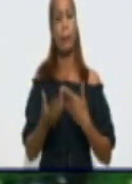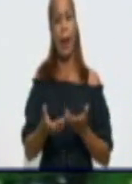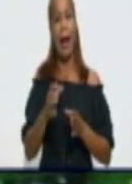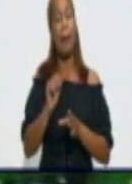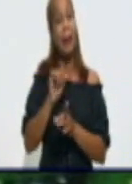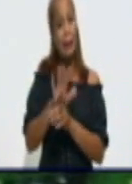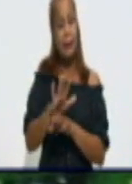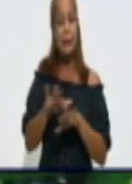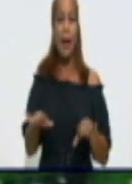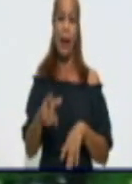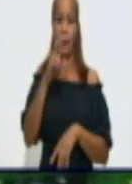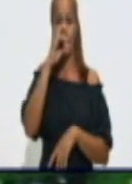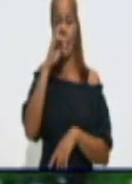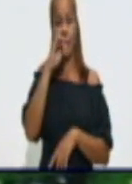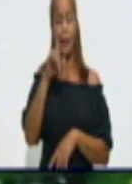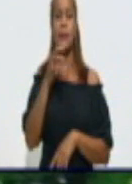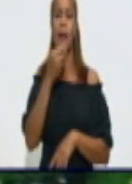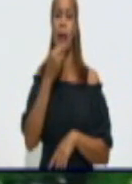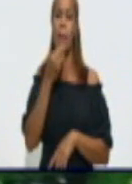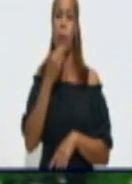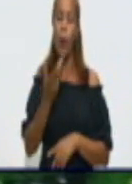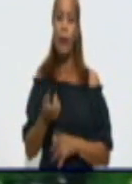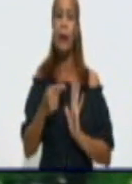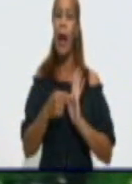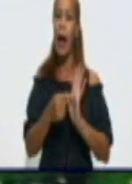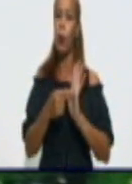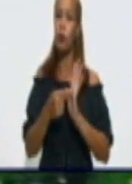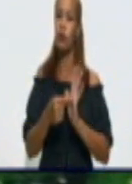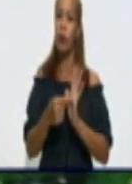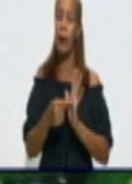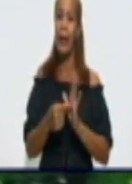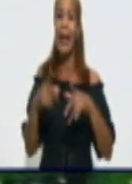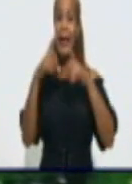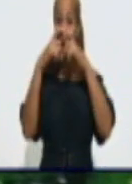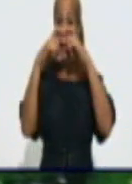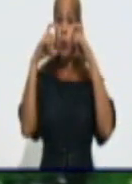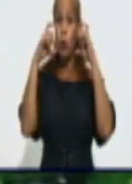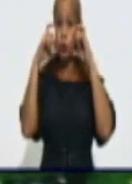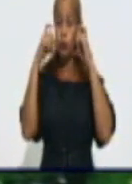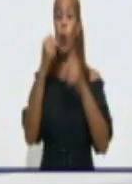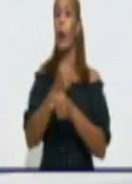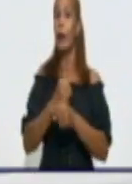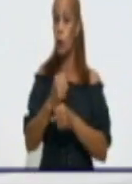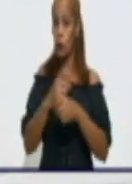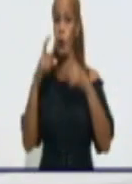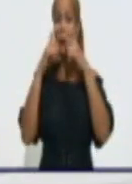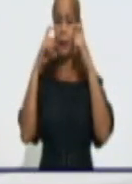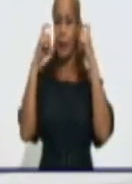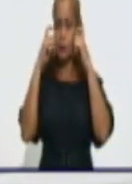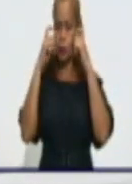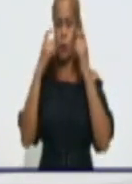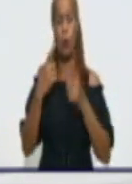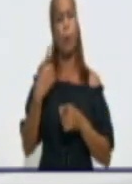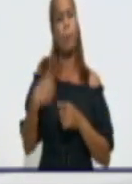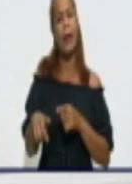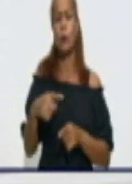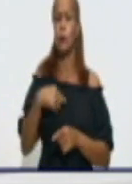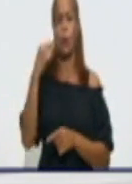momento se le puede, es recomendable el uso del nasobuco? Bueno, realmente no hay una edad